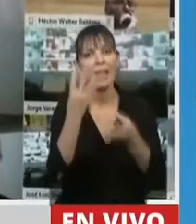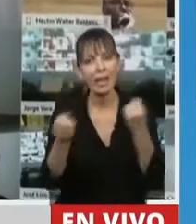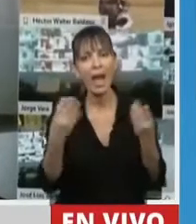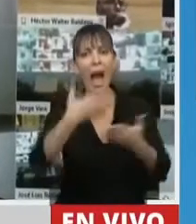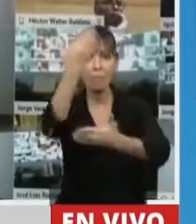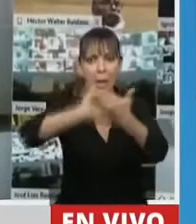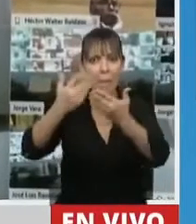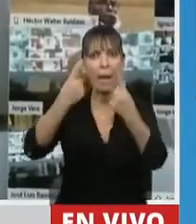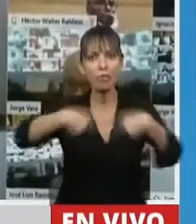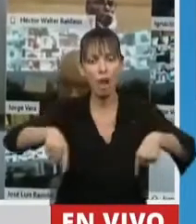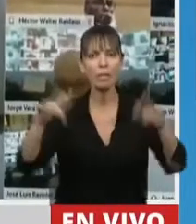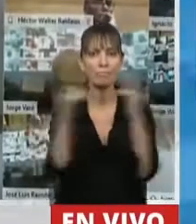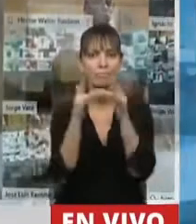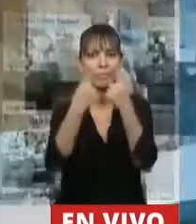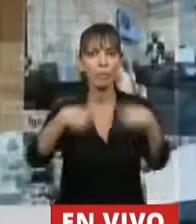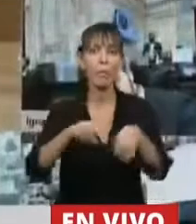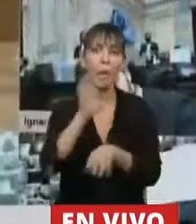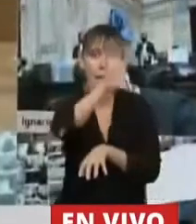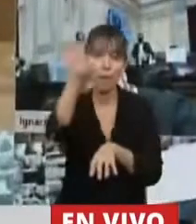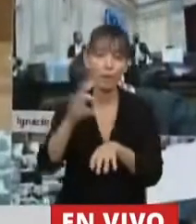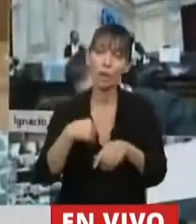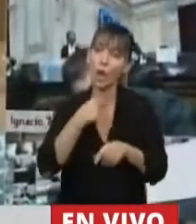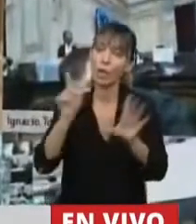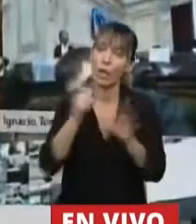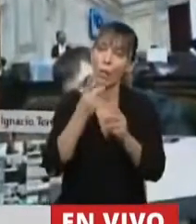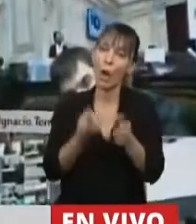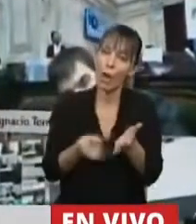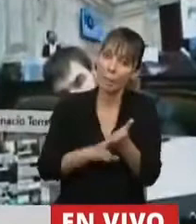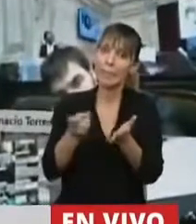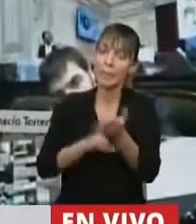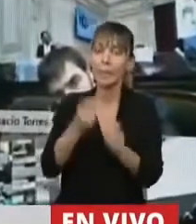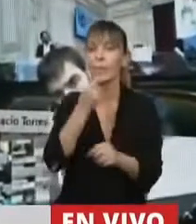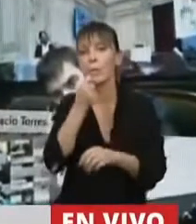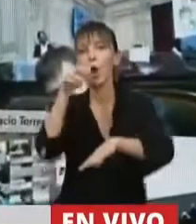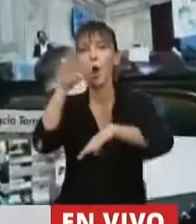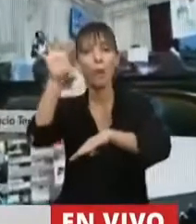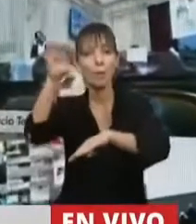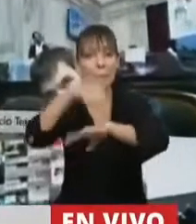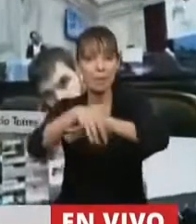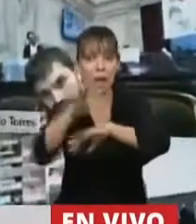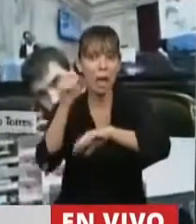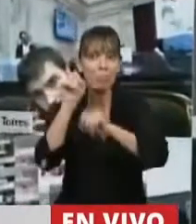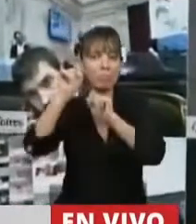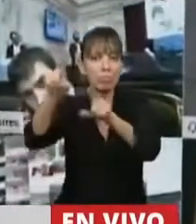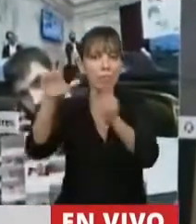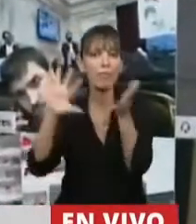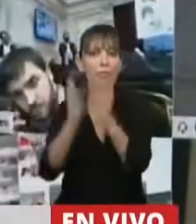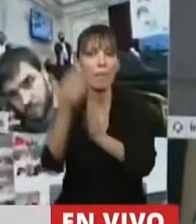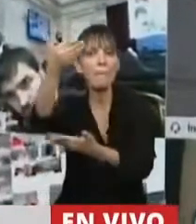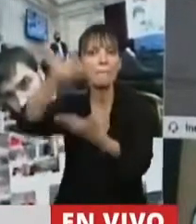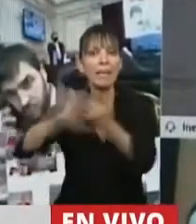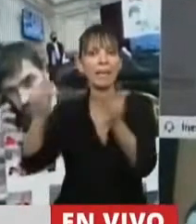plataformas que en muchas provincias, no quiero sonar redundante, pero Misiones tiene su propia plataforma.